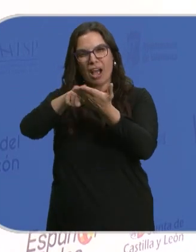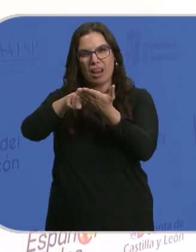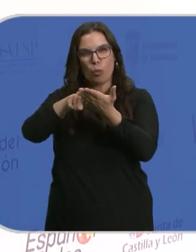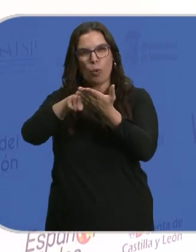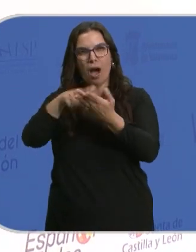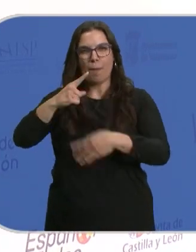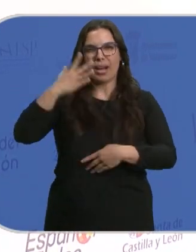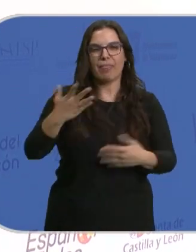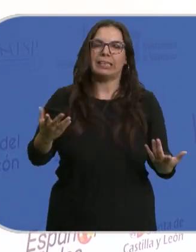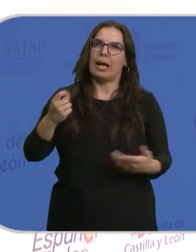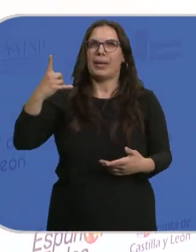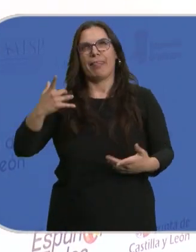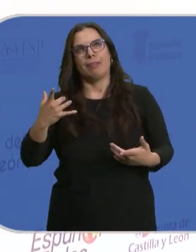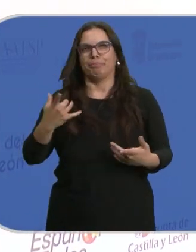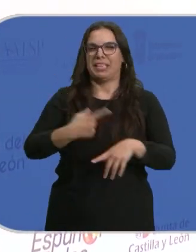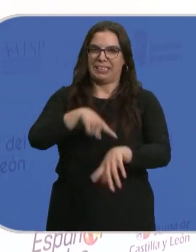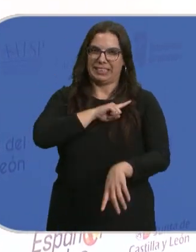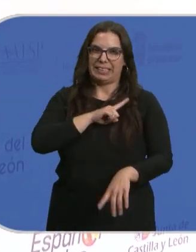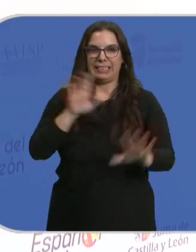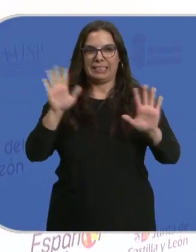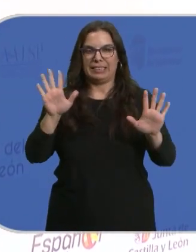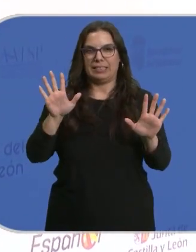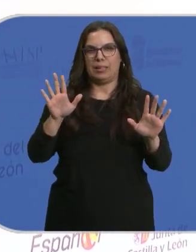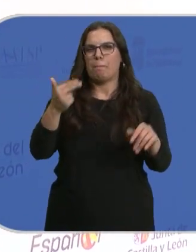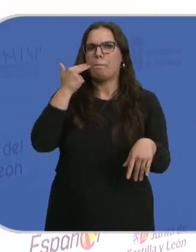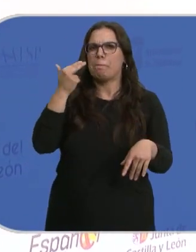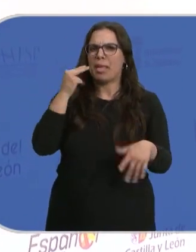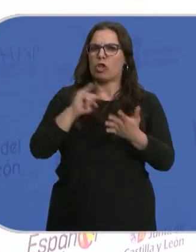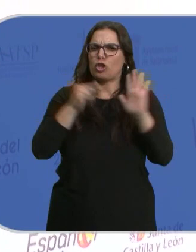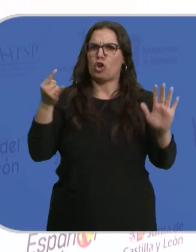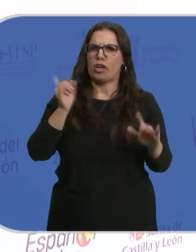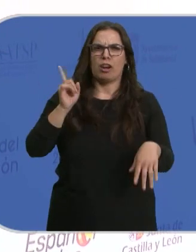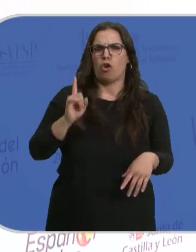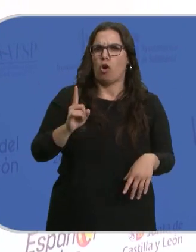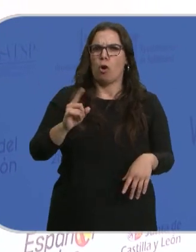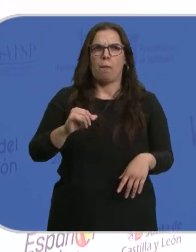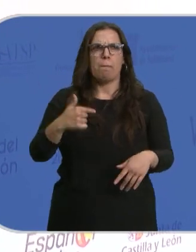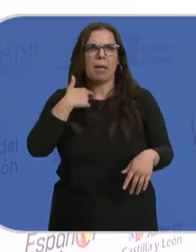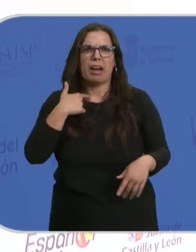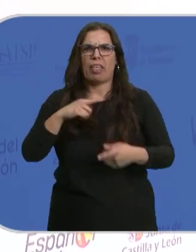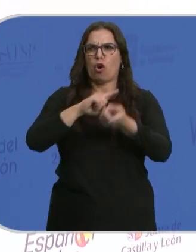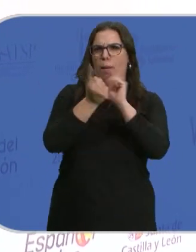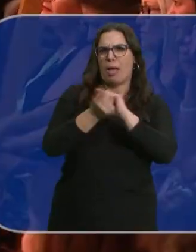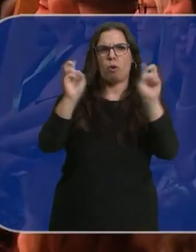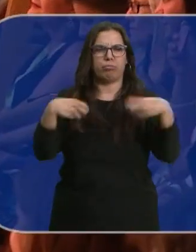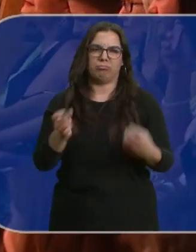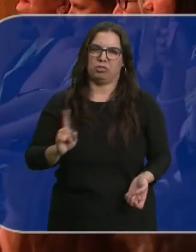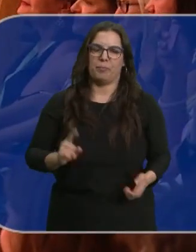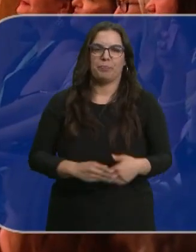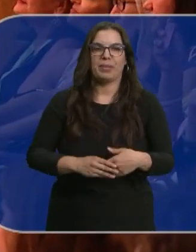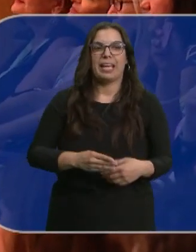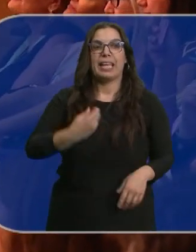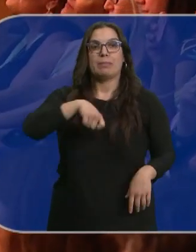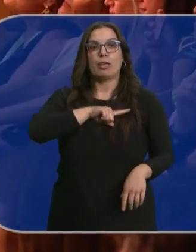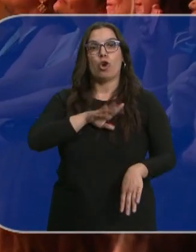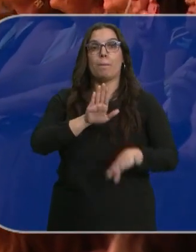Amenazada es una palabra muy gruesa y no hay que temer que vayamos a perder nada ni a cambiarlo radicalmente. Español